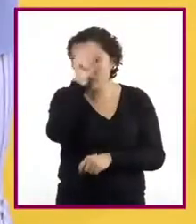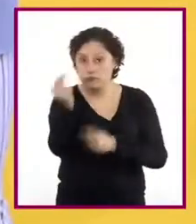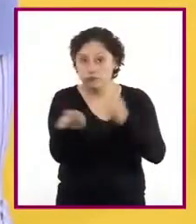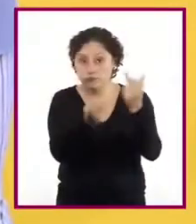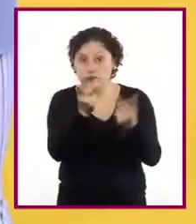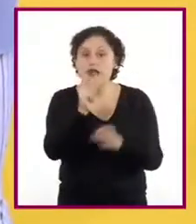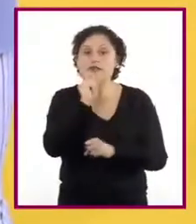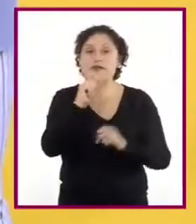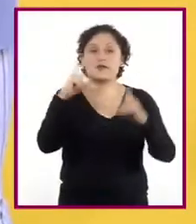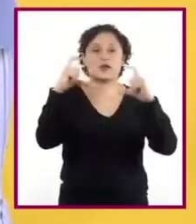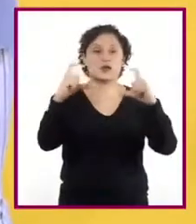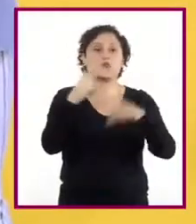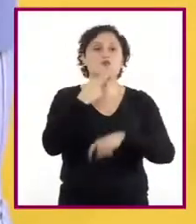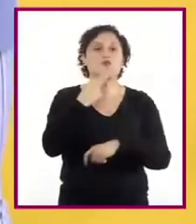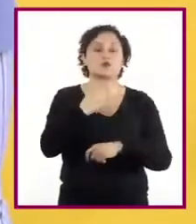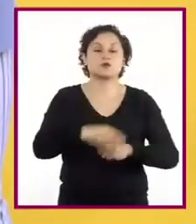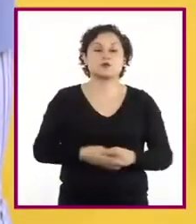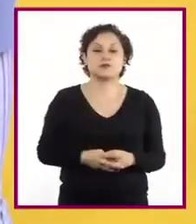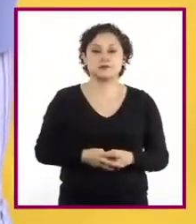paréntesis. ¡Corre video!